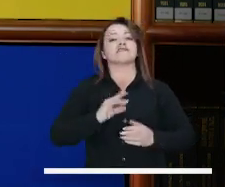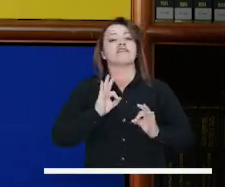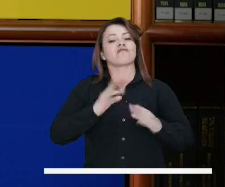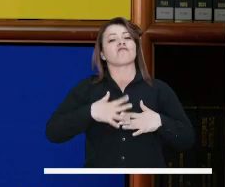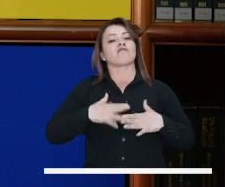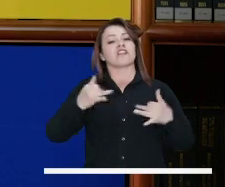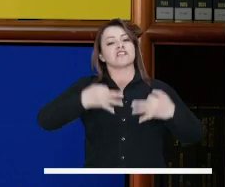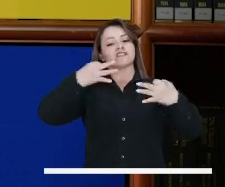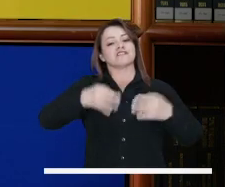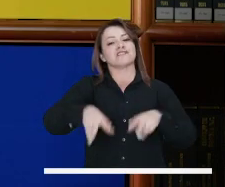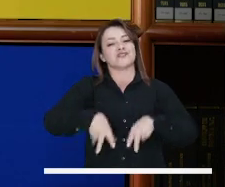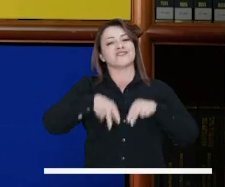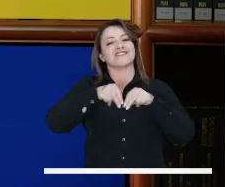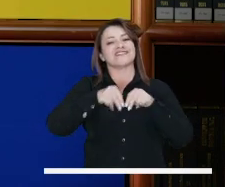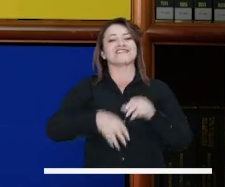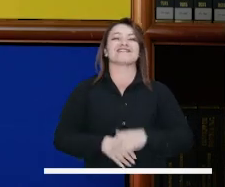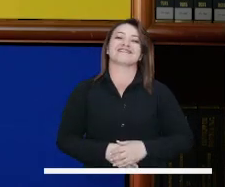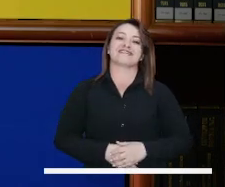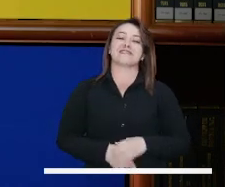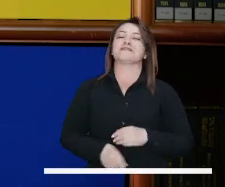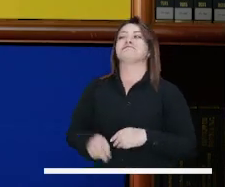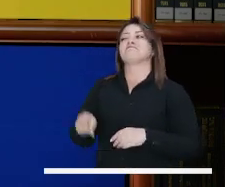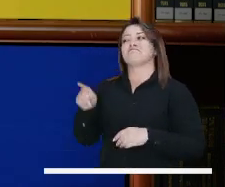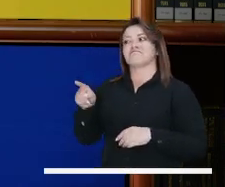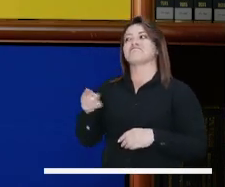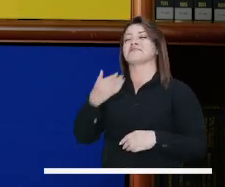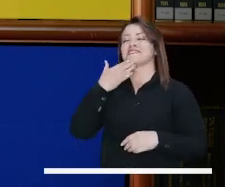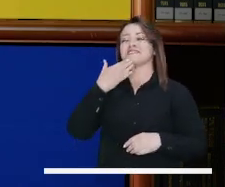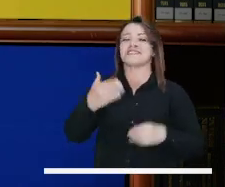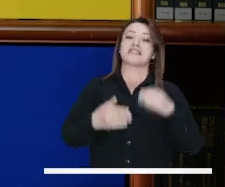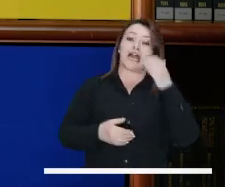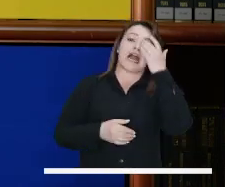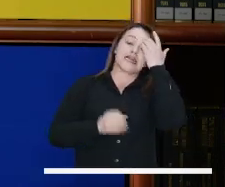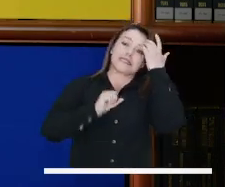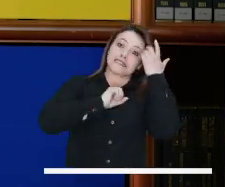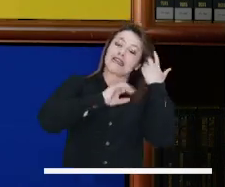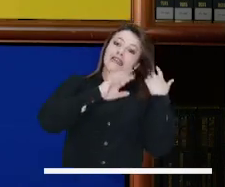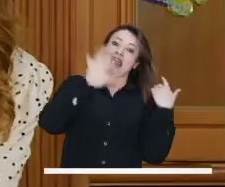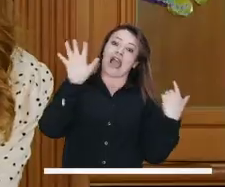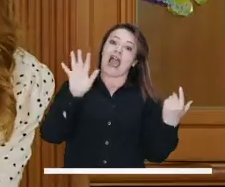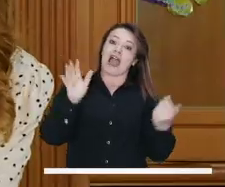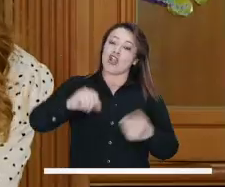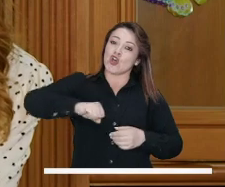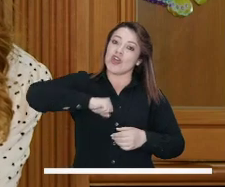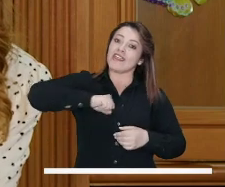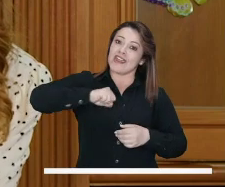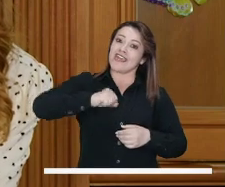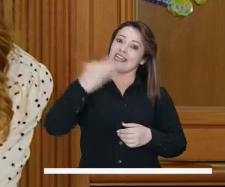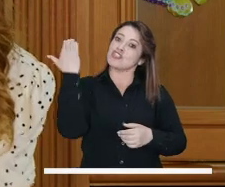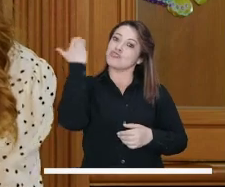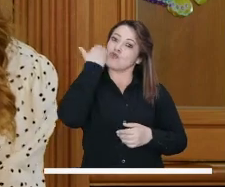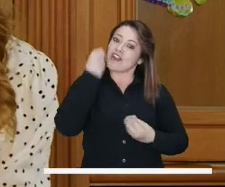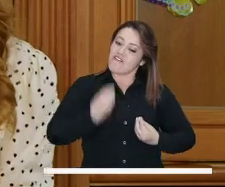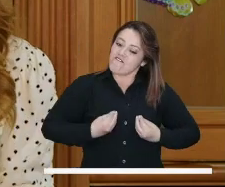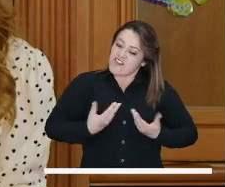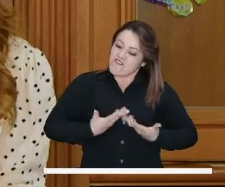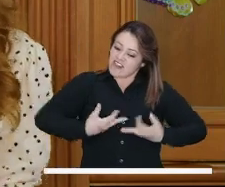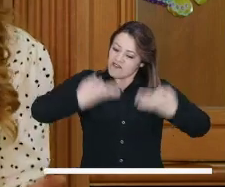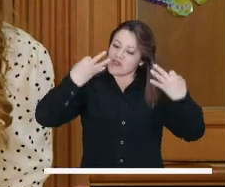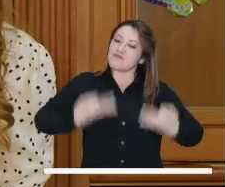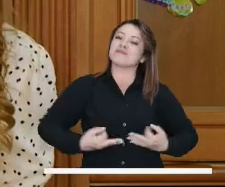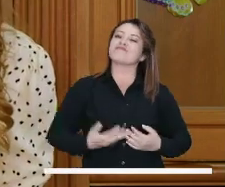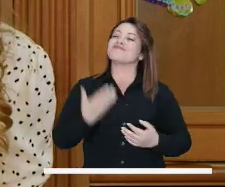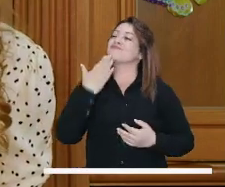derecho a vivir vidas plenas y necesitamos mujeres viviendo vidas plenas en esta sociedad. Y quedo con eso, consejala, también, de que